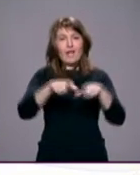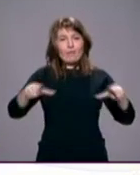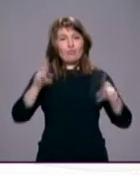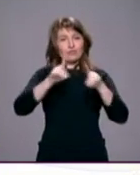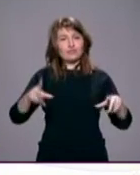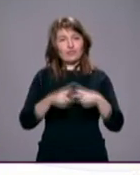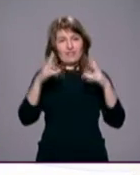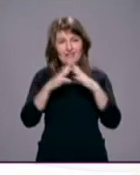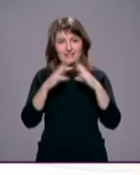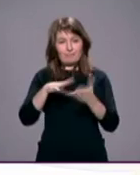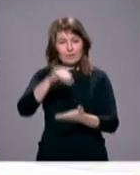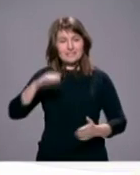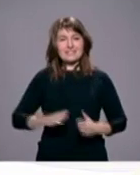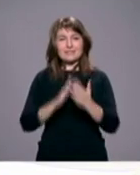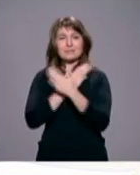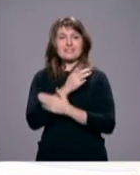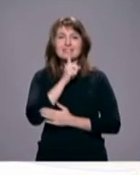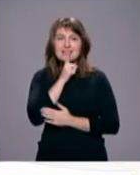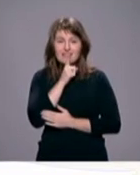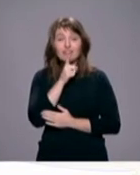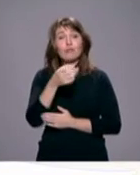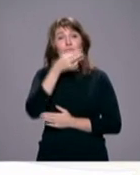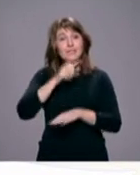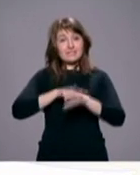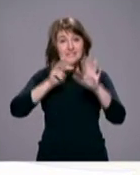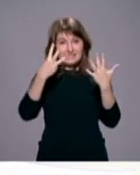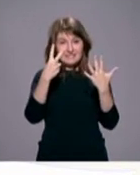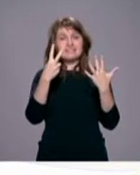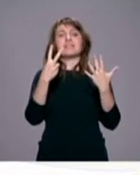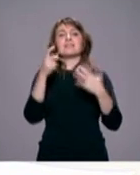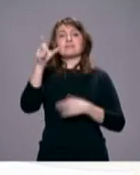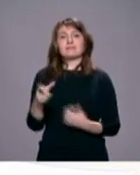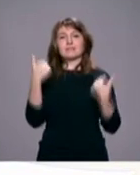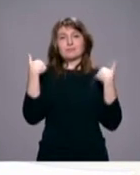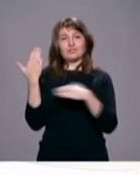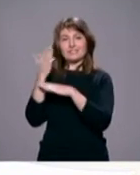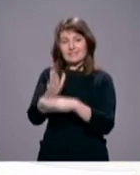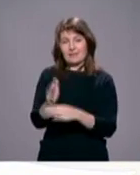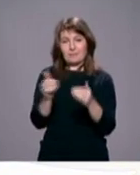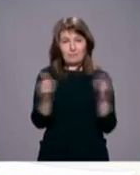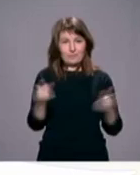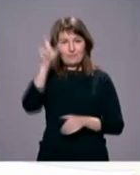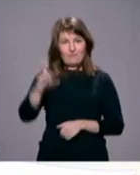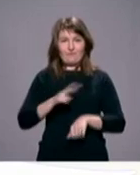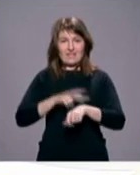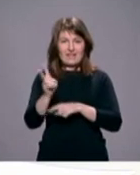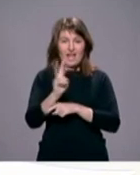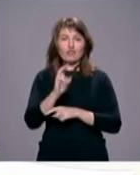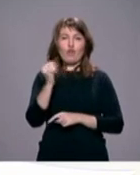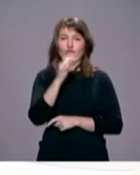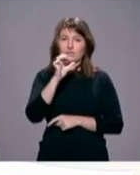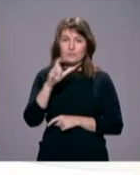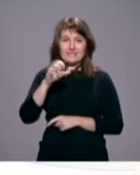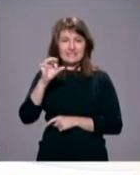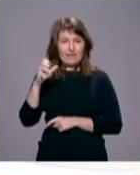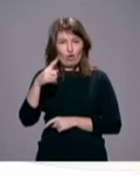Santa María del Silencio. Será a las 7 de la tarde y la inauguración correrá a cargo del vicario de Pastoral Social e Innovación, José Luis Segovia.